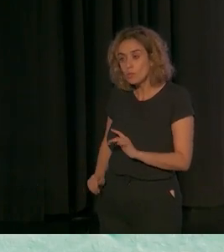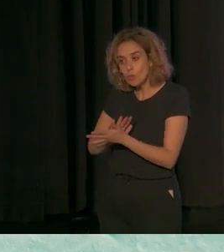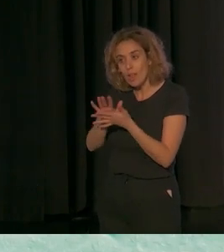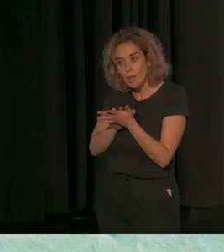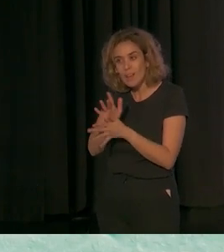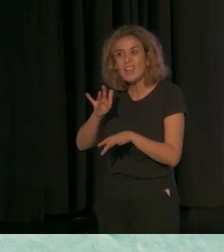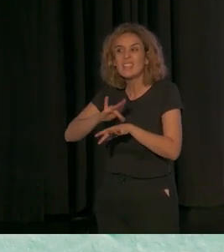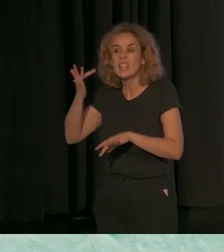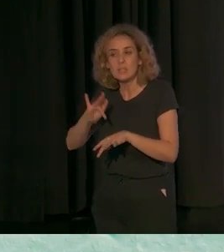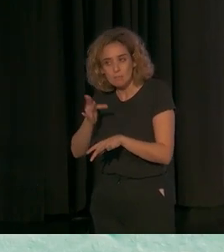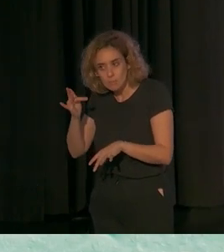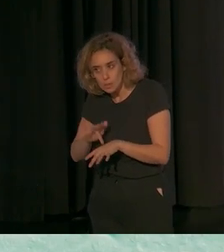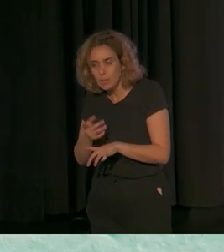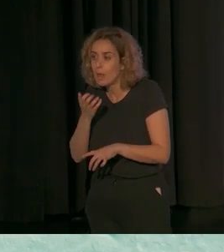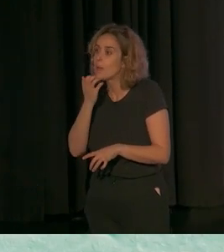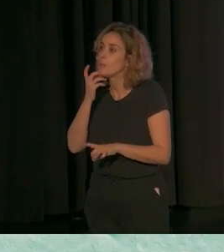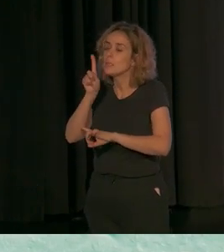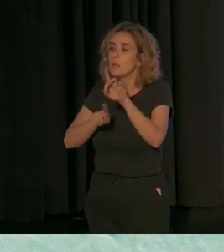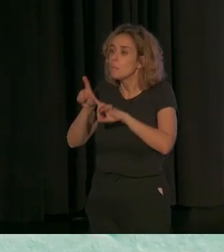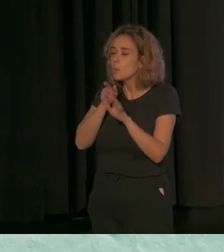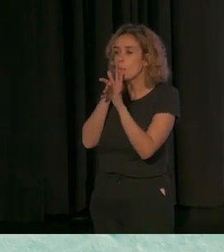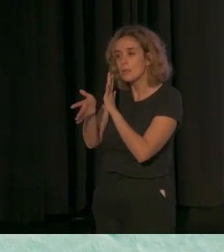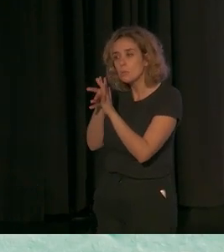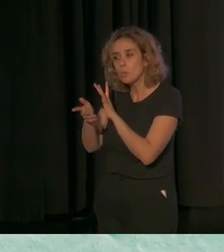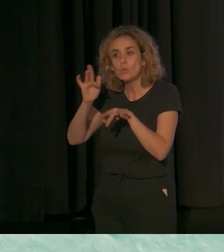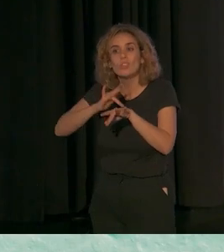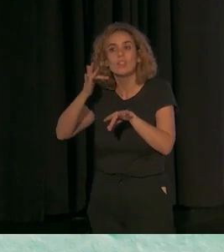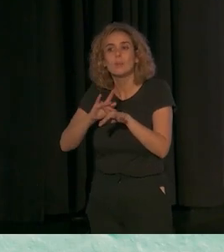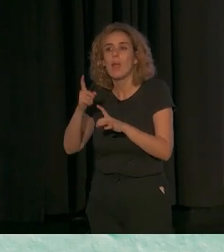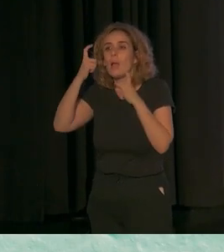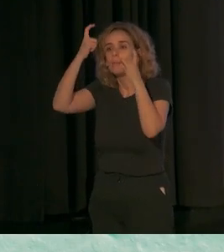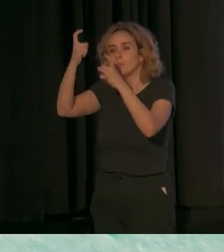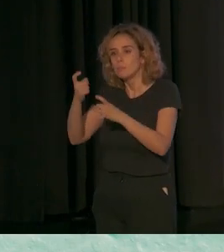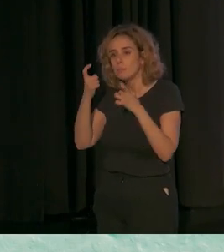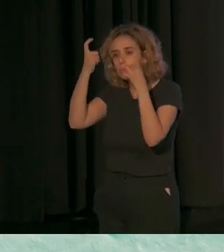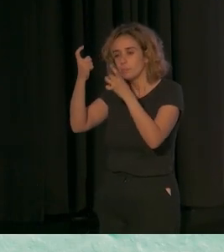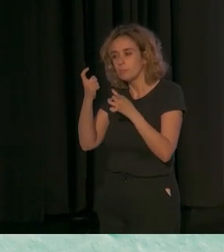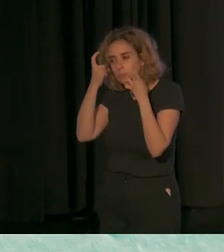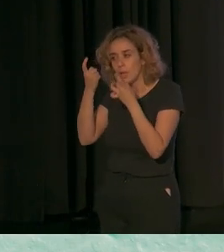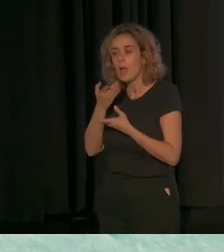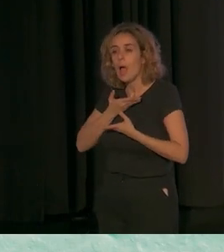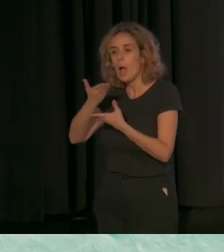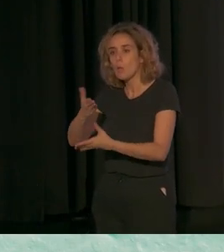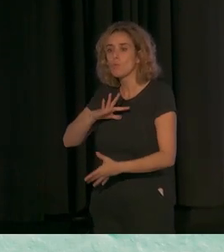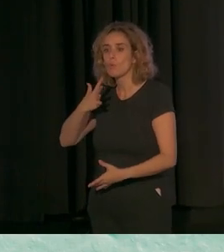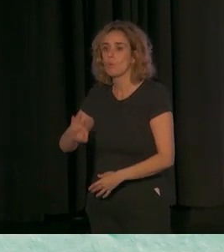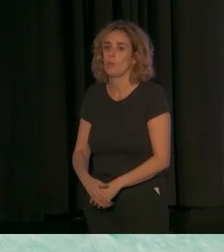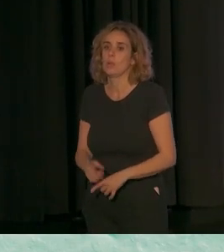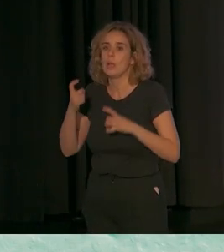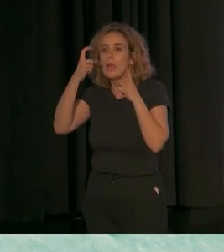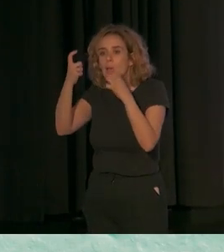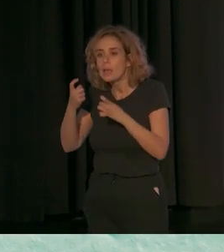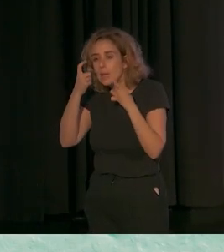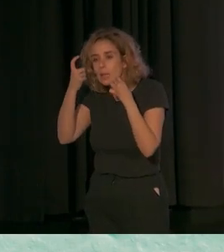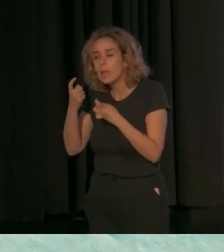sensibilidad ante los problemas que les plantean, el esfuerzo que ponen a ayudarles, el esfuerzo que